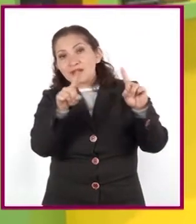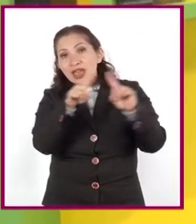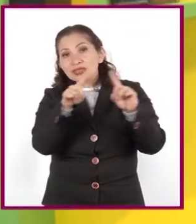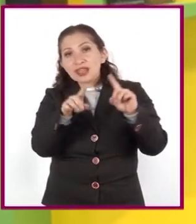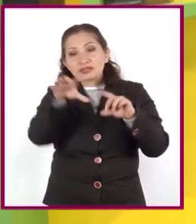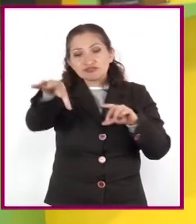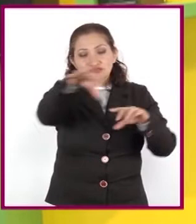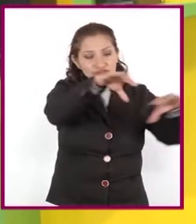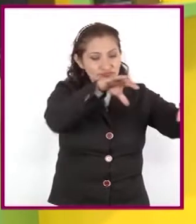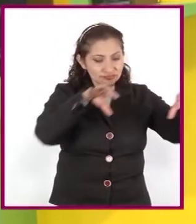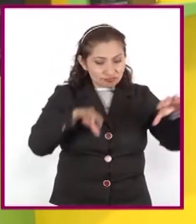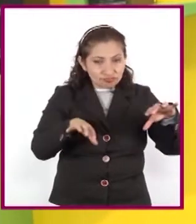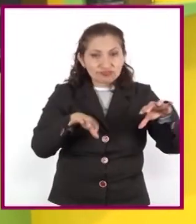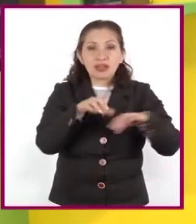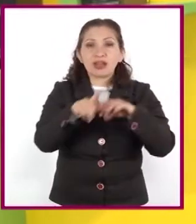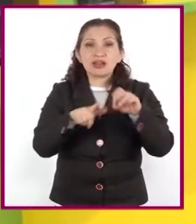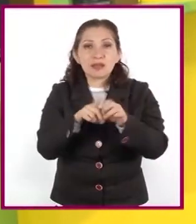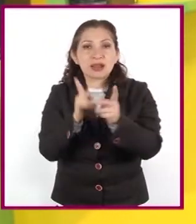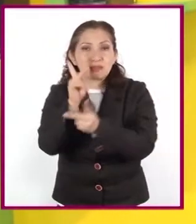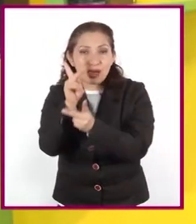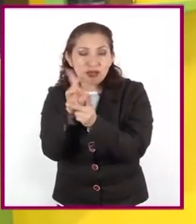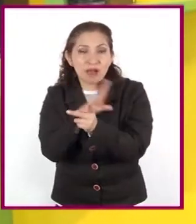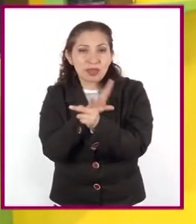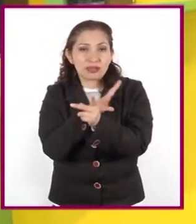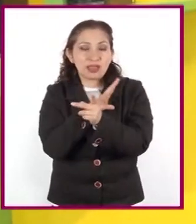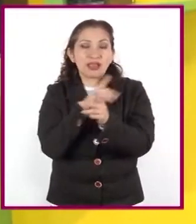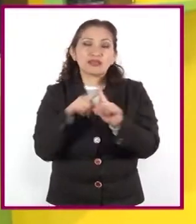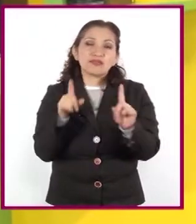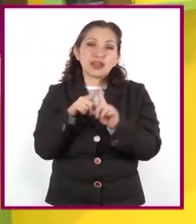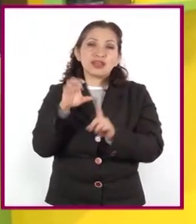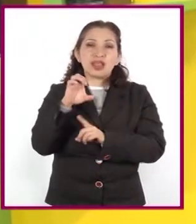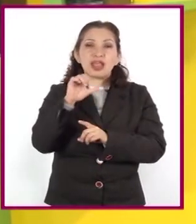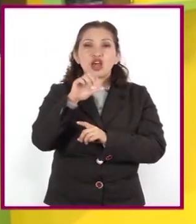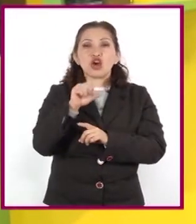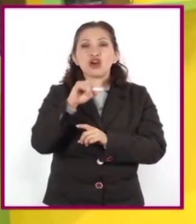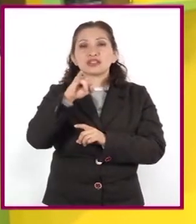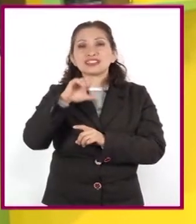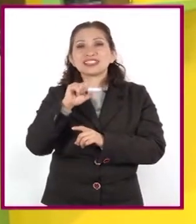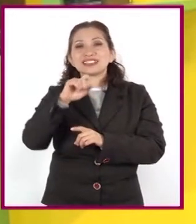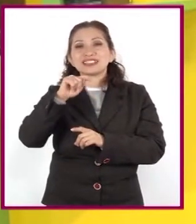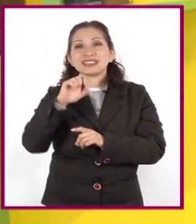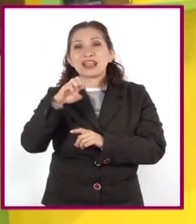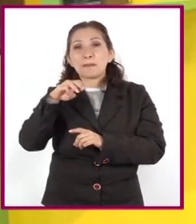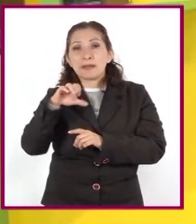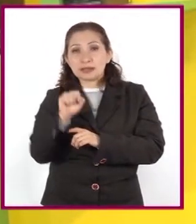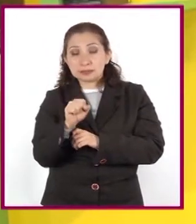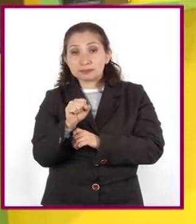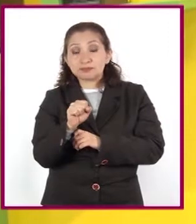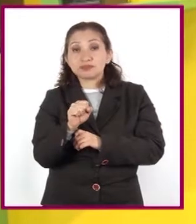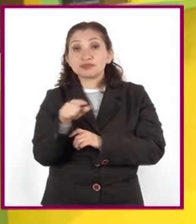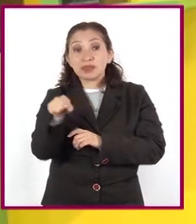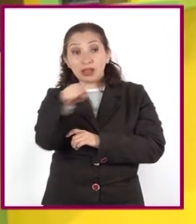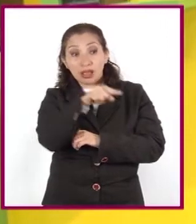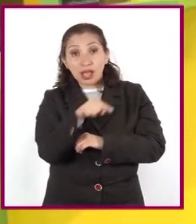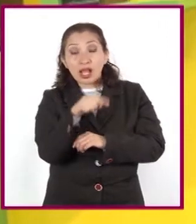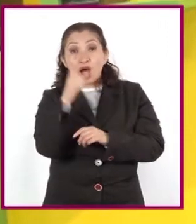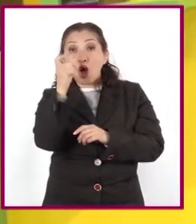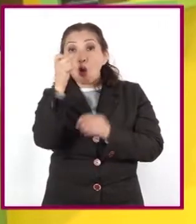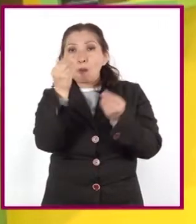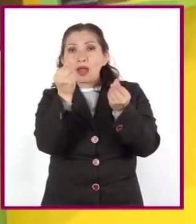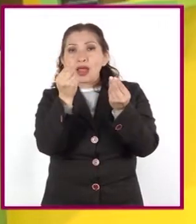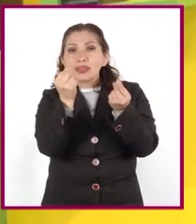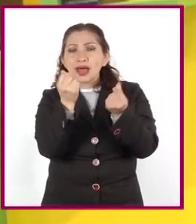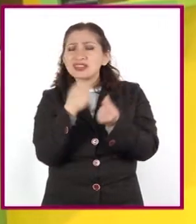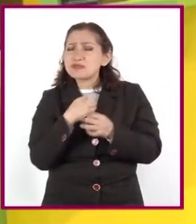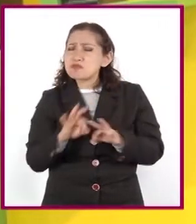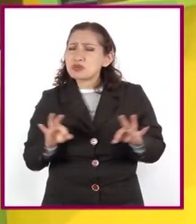vegetación y fauna, creando diversos ecosistemas. La humedad de un lugar es de gran relevancia, pues